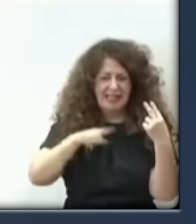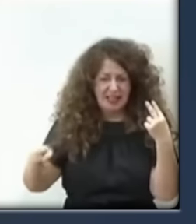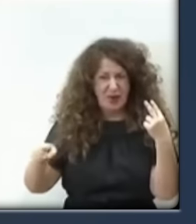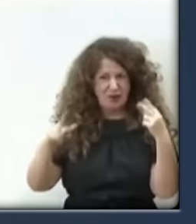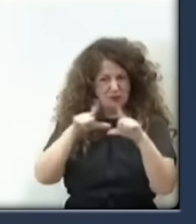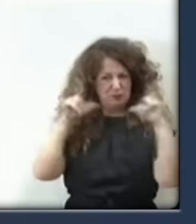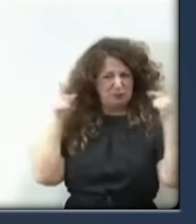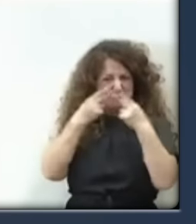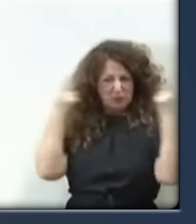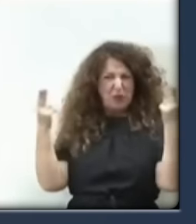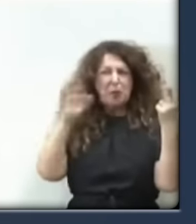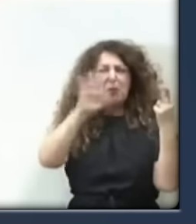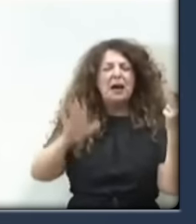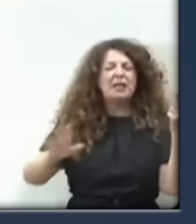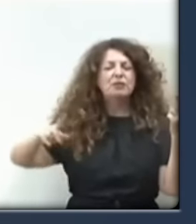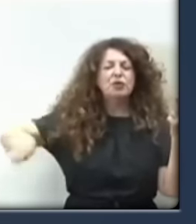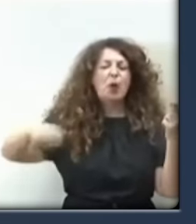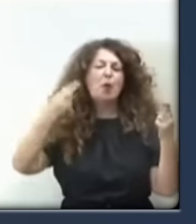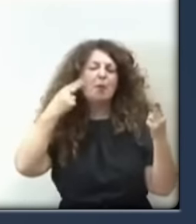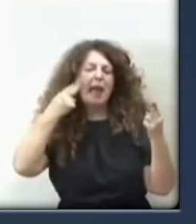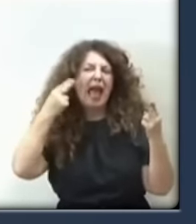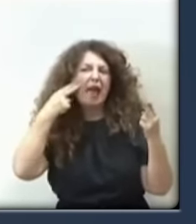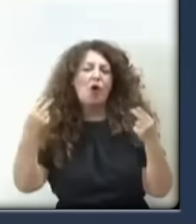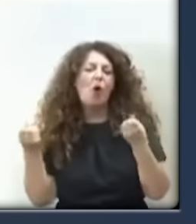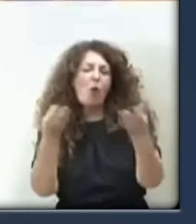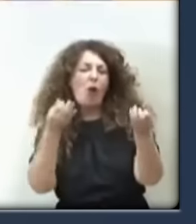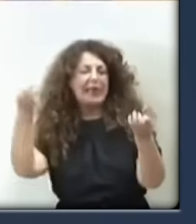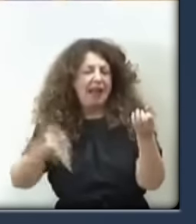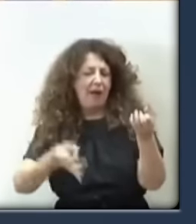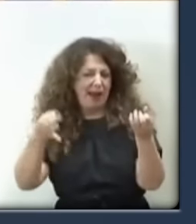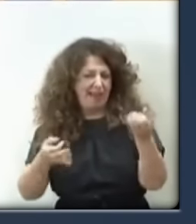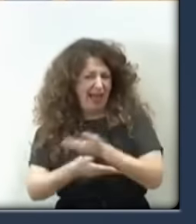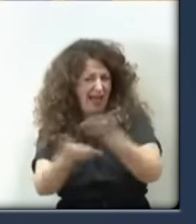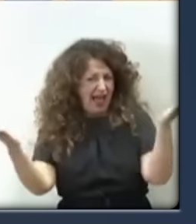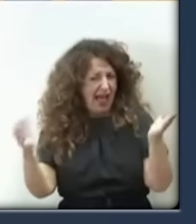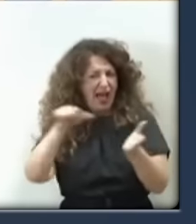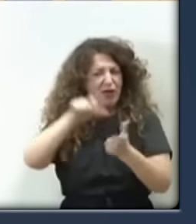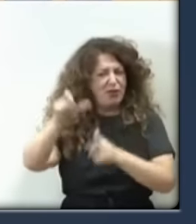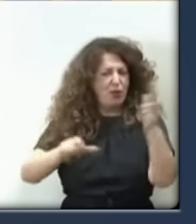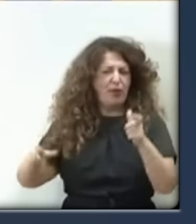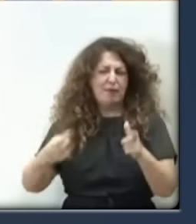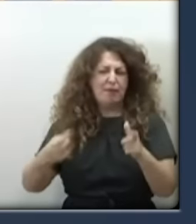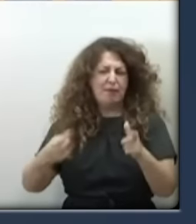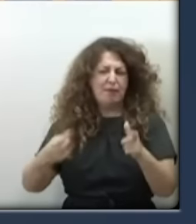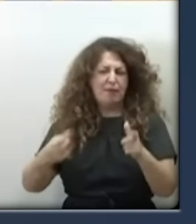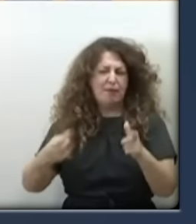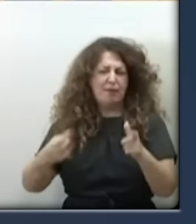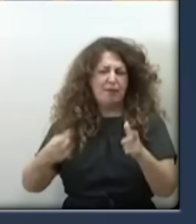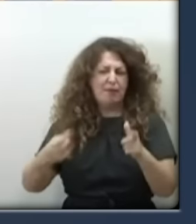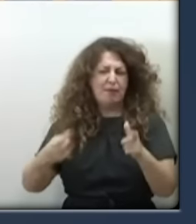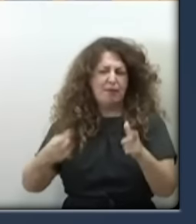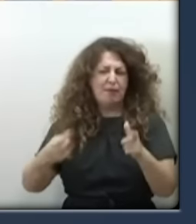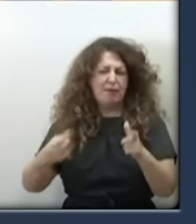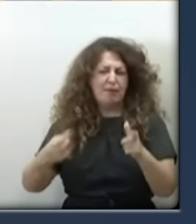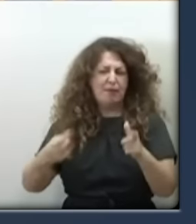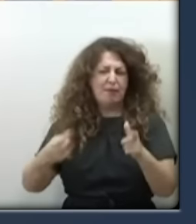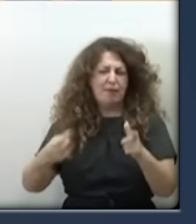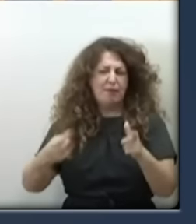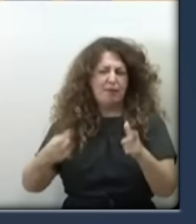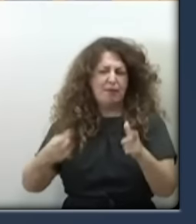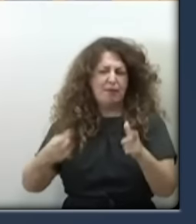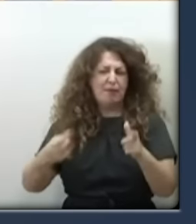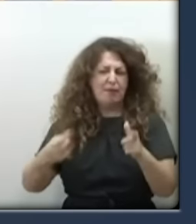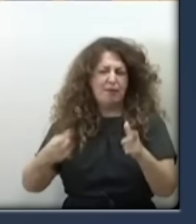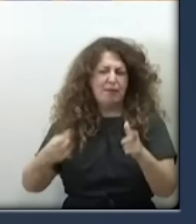les da miedo, a decir la verdad al conjunto de la ciudadanía. La verdad, porque la verdad solo es vuestra. Hay algo que me ha llamado sobre todo la